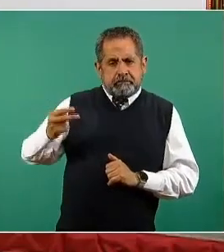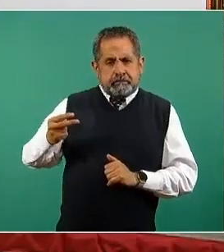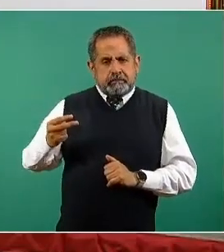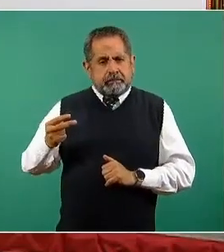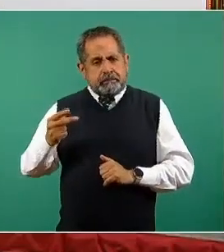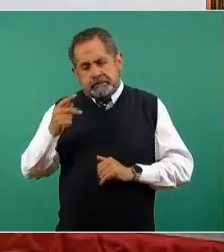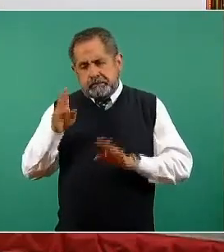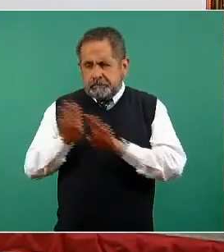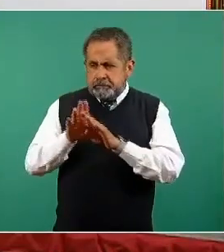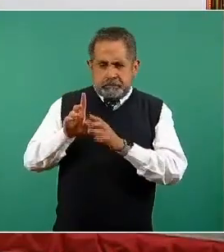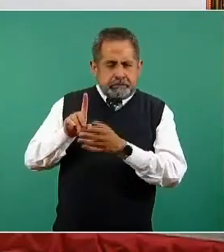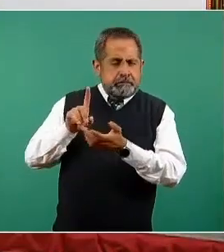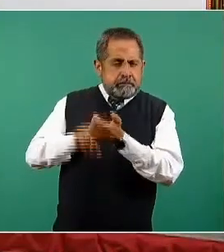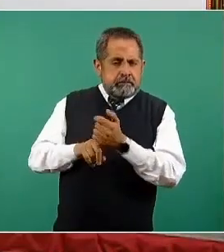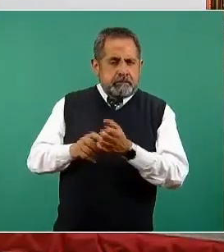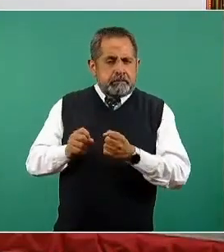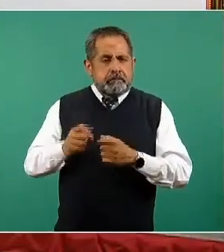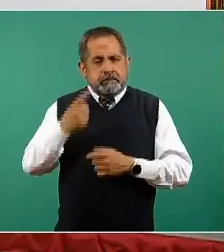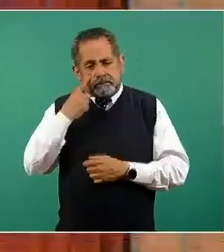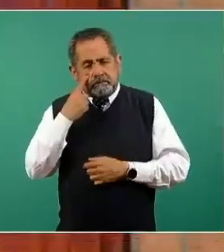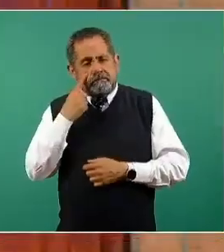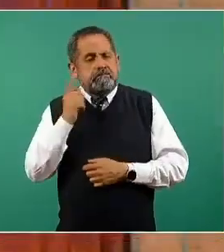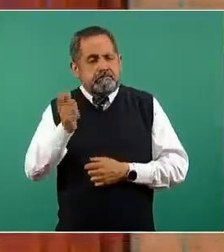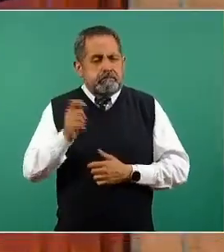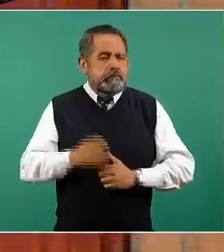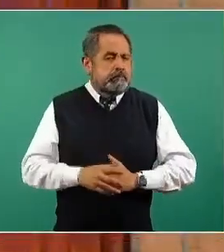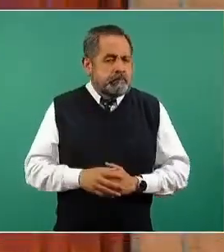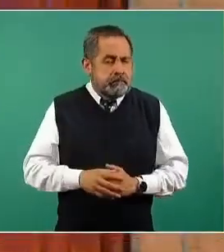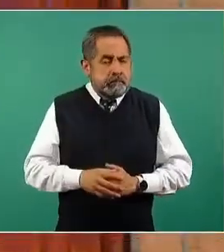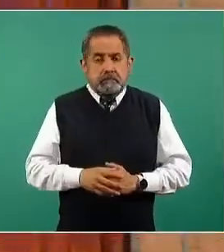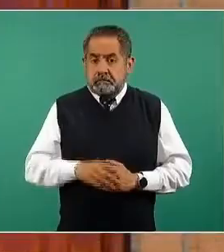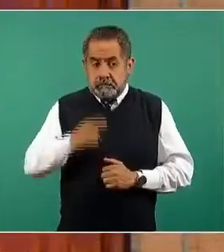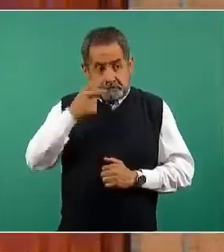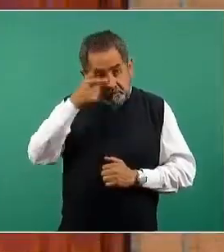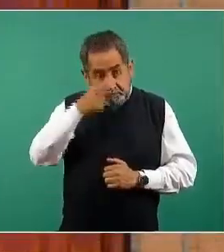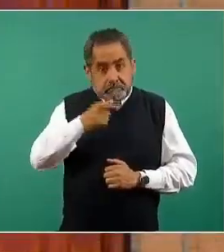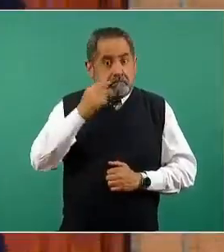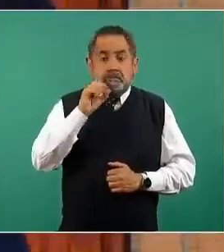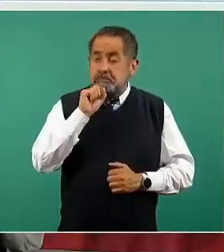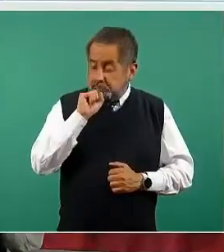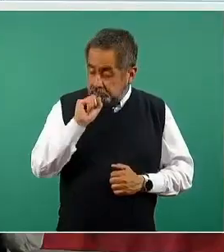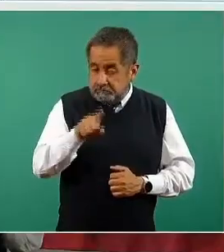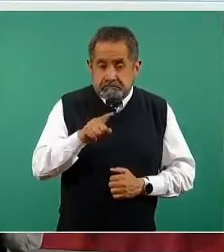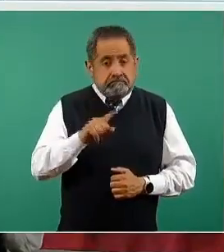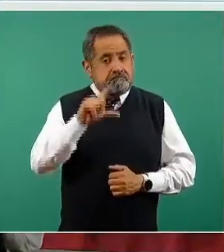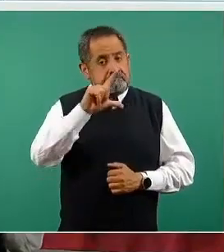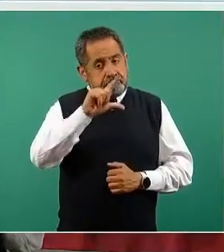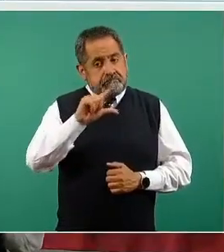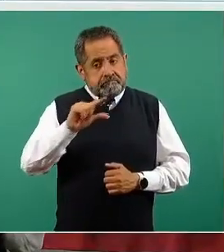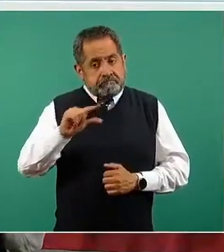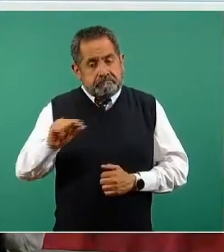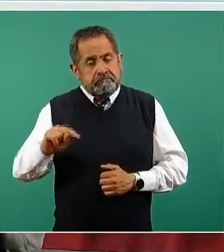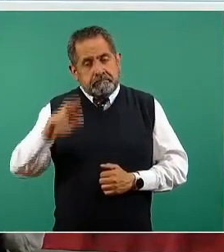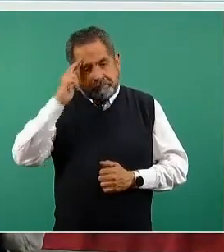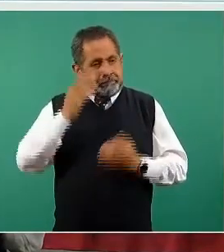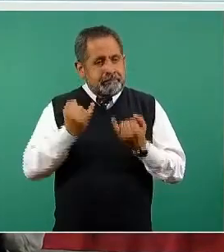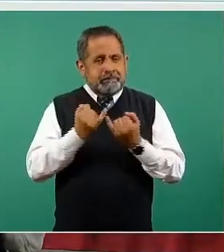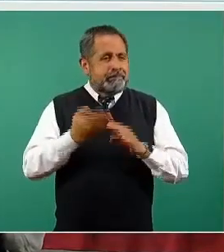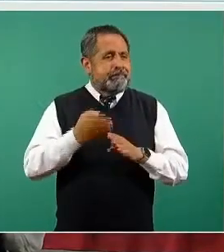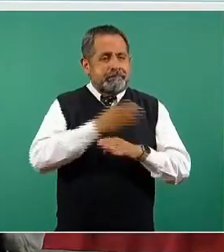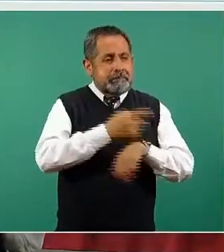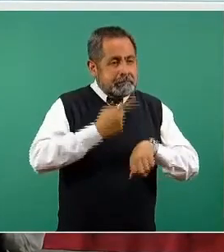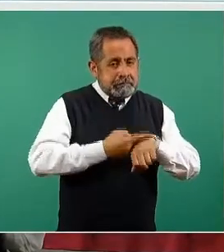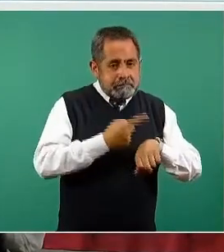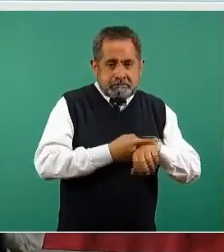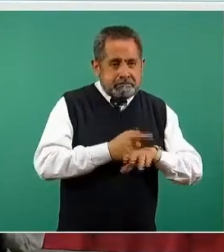crema oscuro en la parte superior y podemos ver cómo también este comportamiento similar a las curvas anteriores,